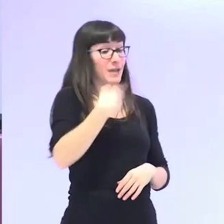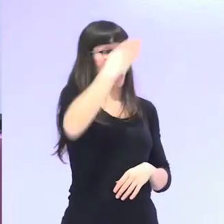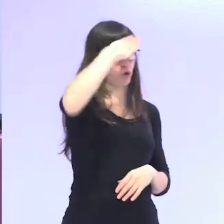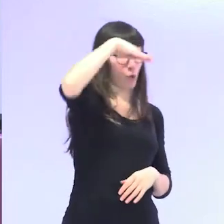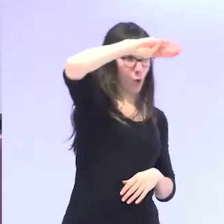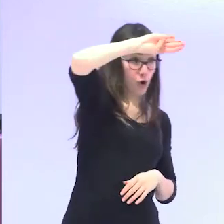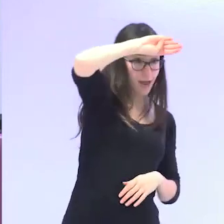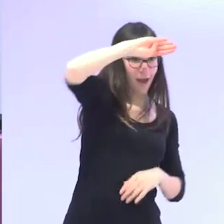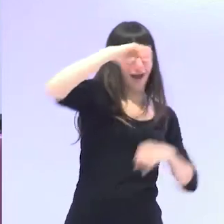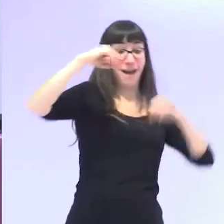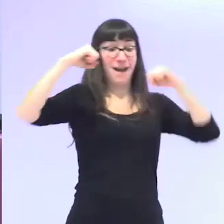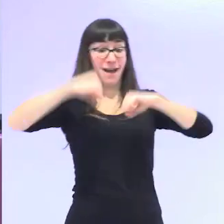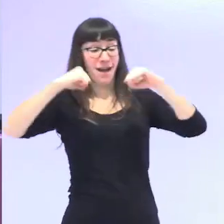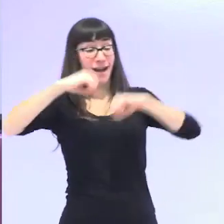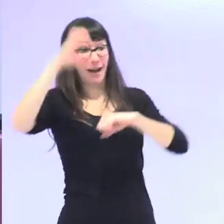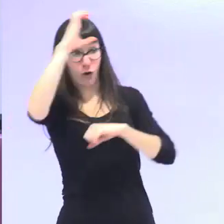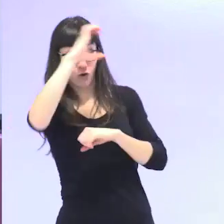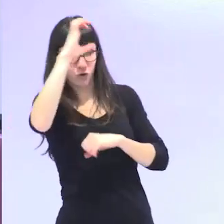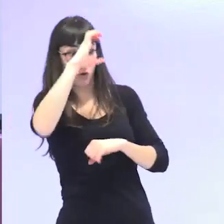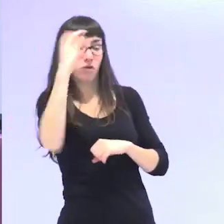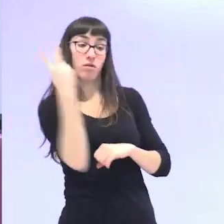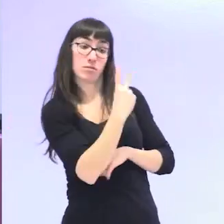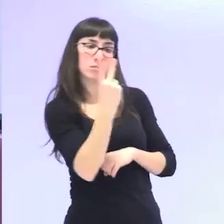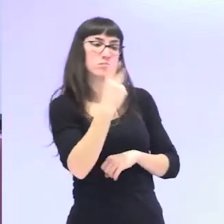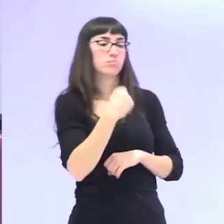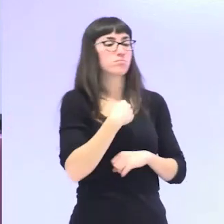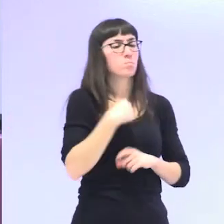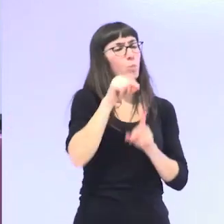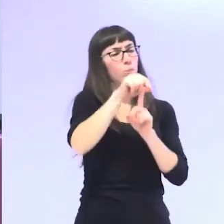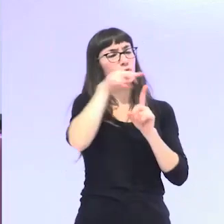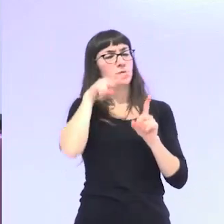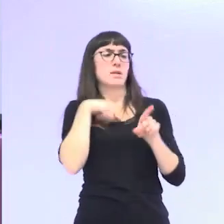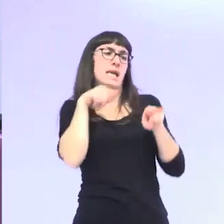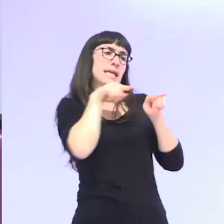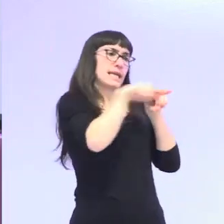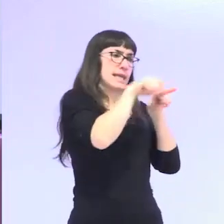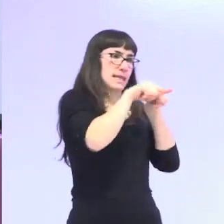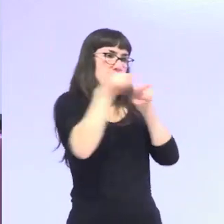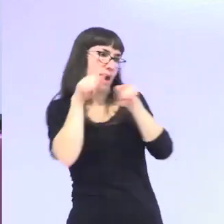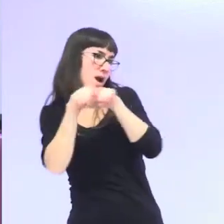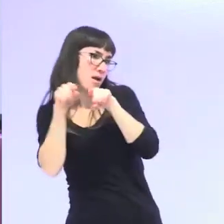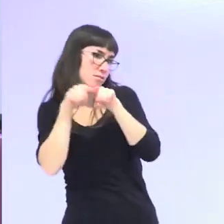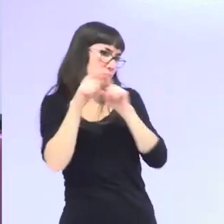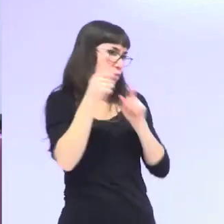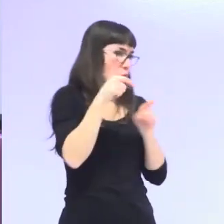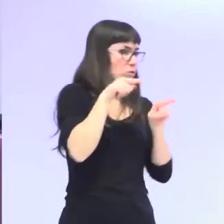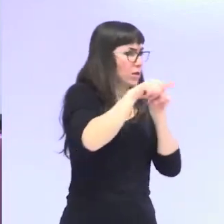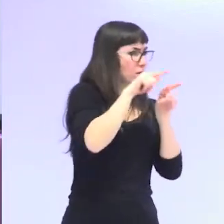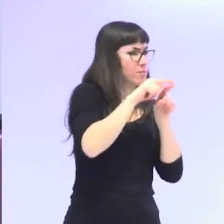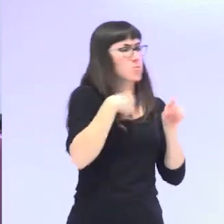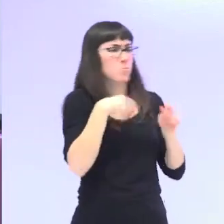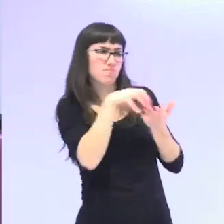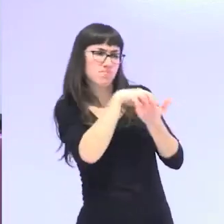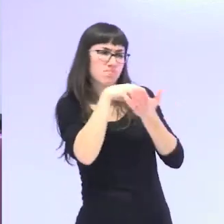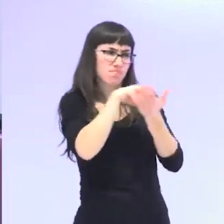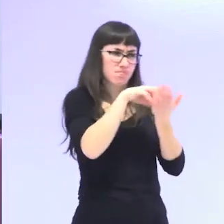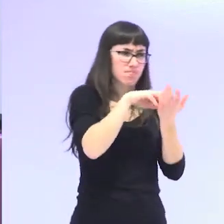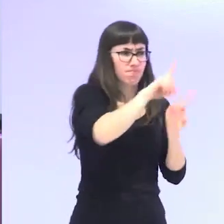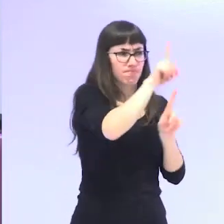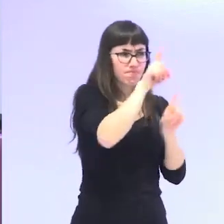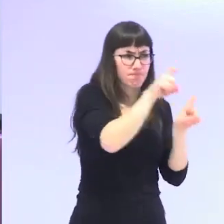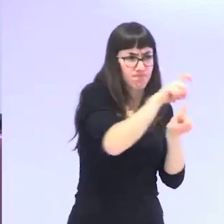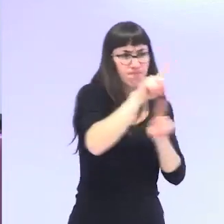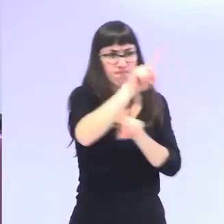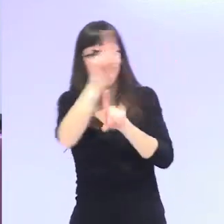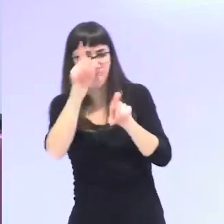en la gerontología? Pues fundamentalmente yo adopto una posición crítica, lo que me permite cuestionar, por un lado, lo que vamos